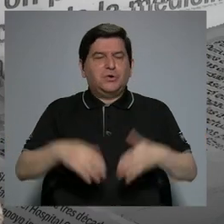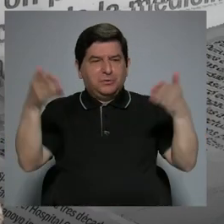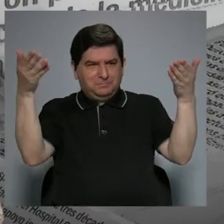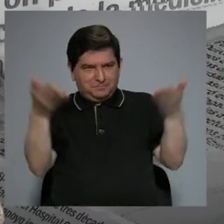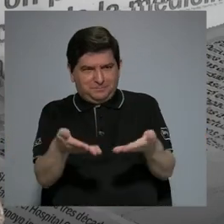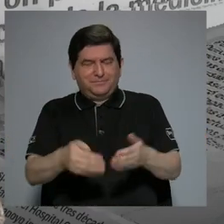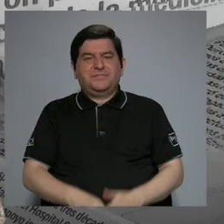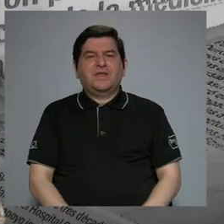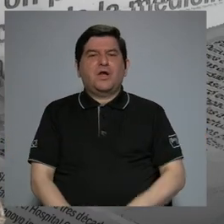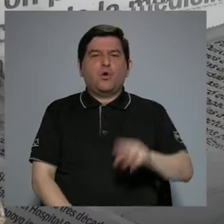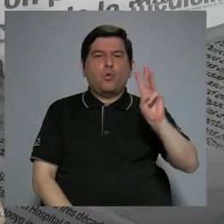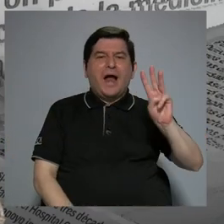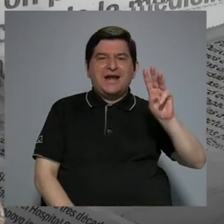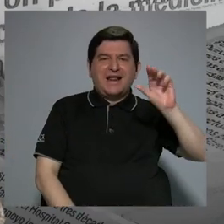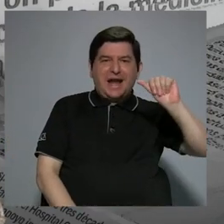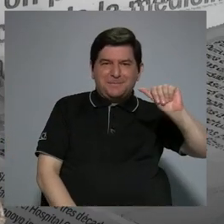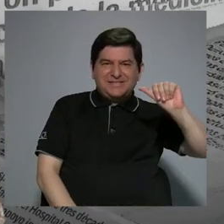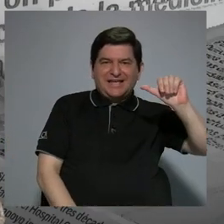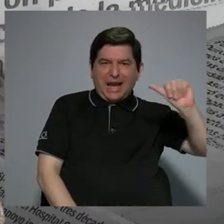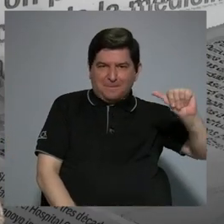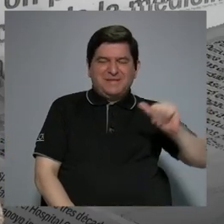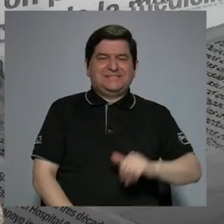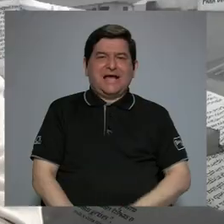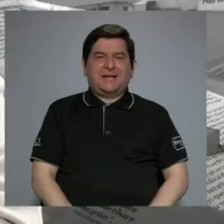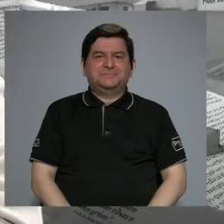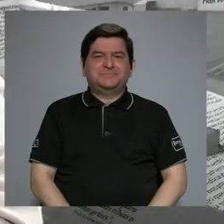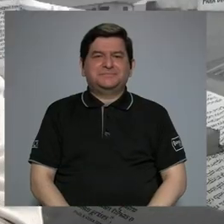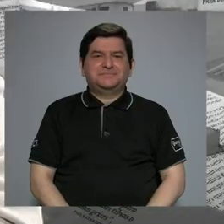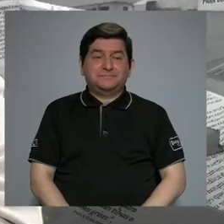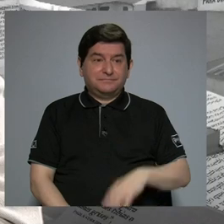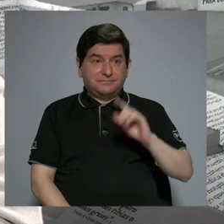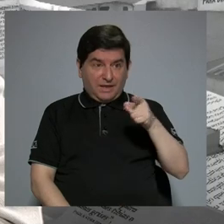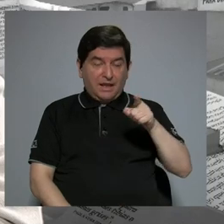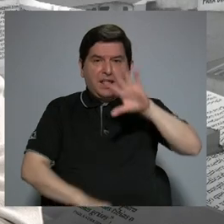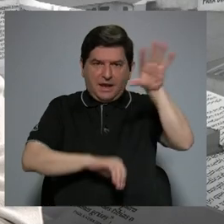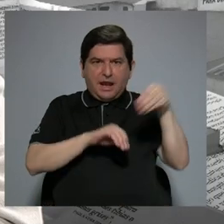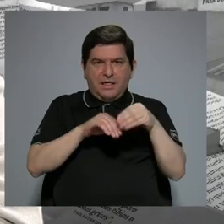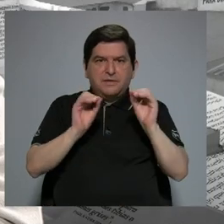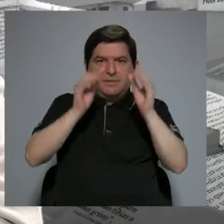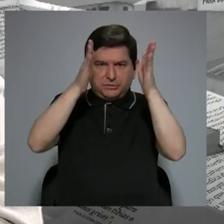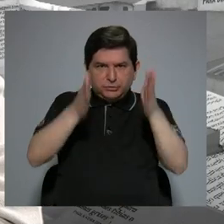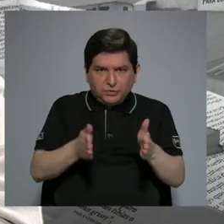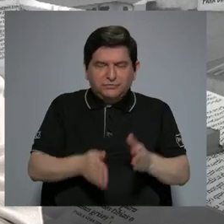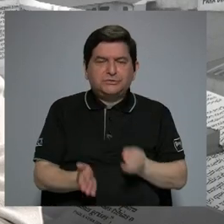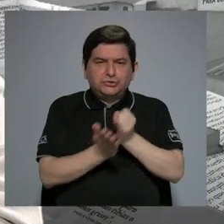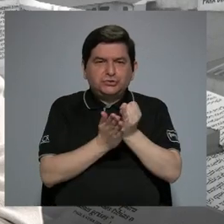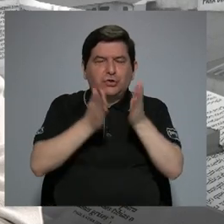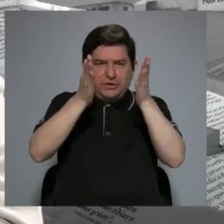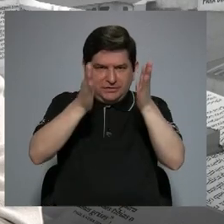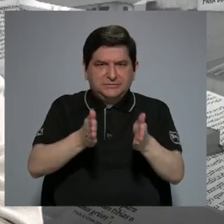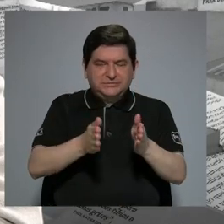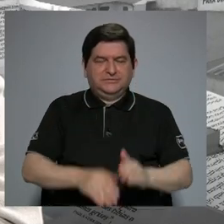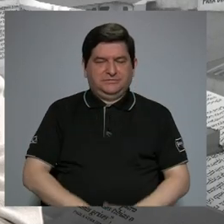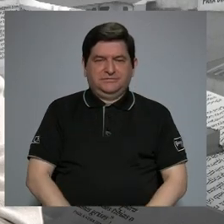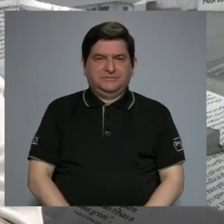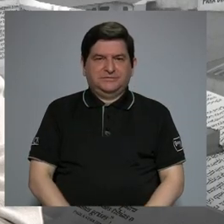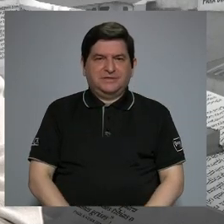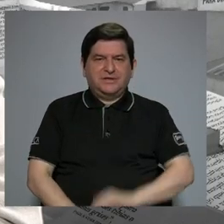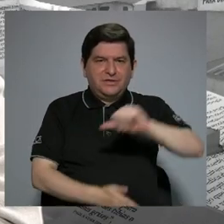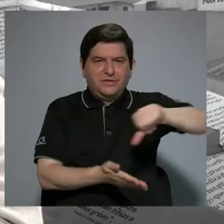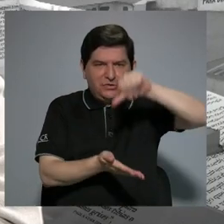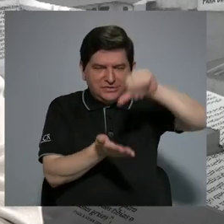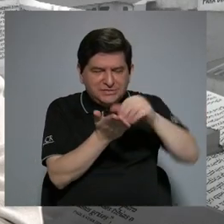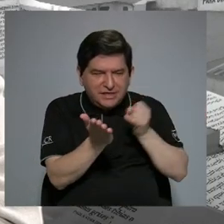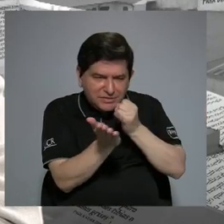bienvenida a Warner Alpizar. Warner, además de ser profesor, es investigador en el